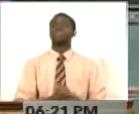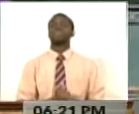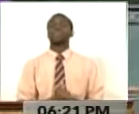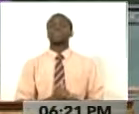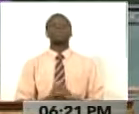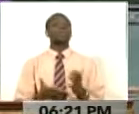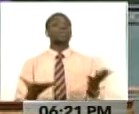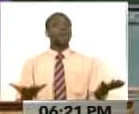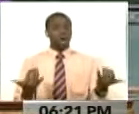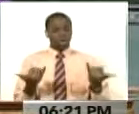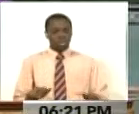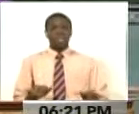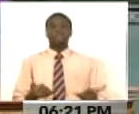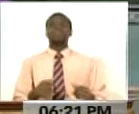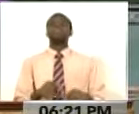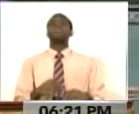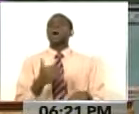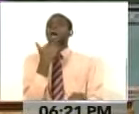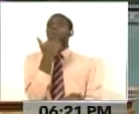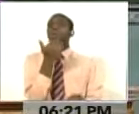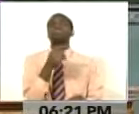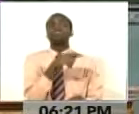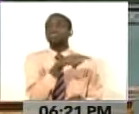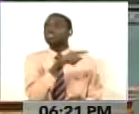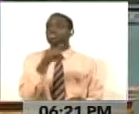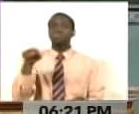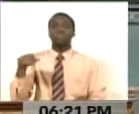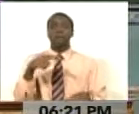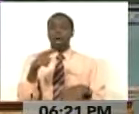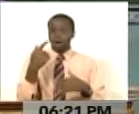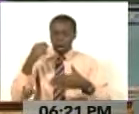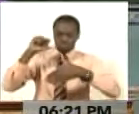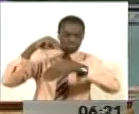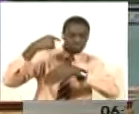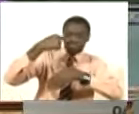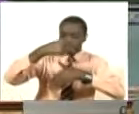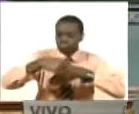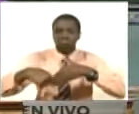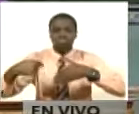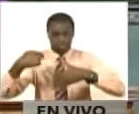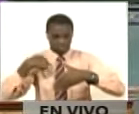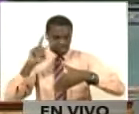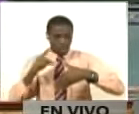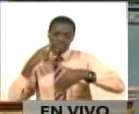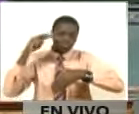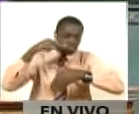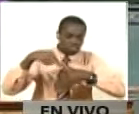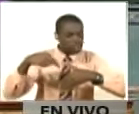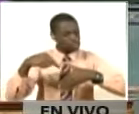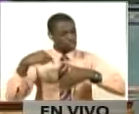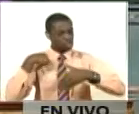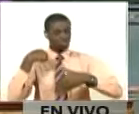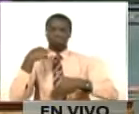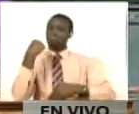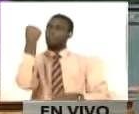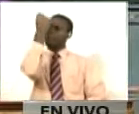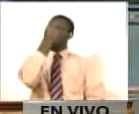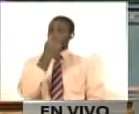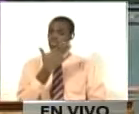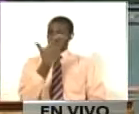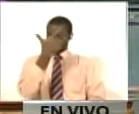y vemos lo que ocurre en nuestra región, yo me pregunto si es que esta